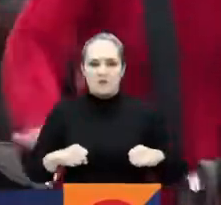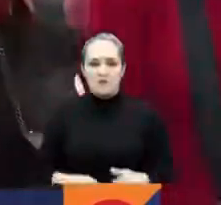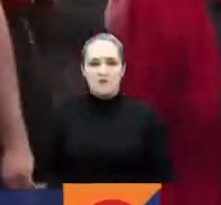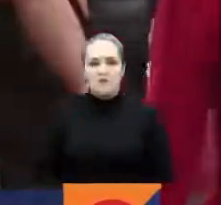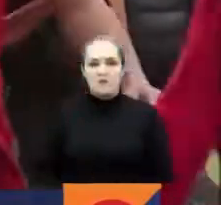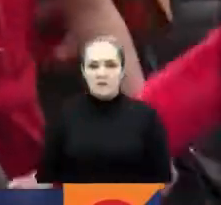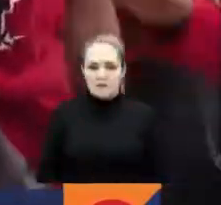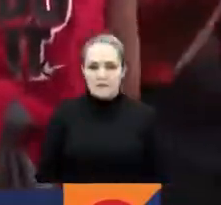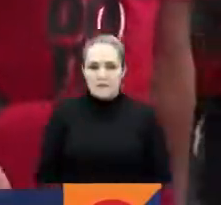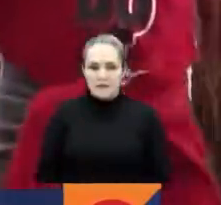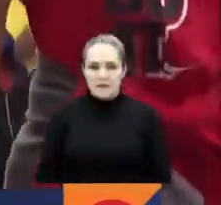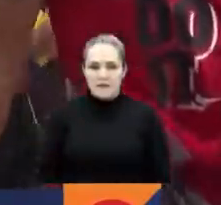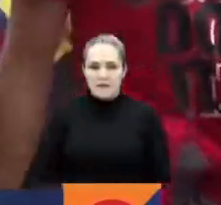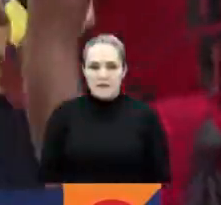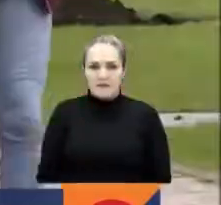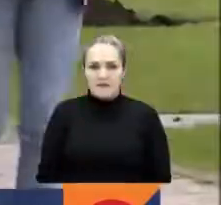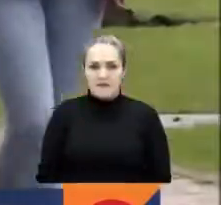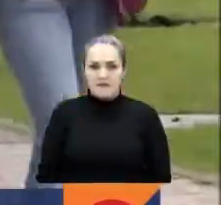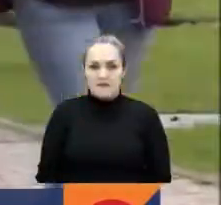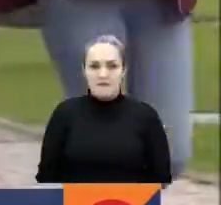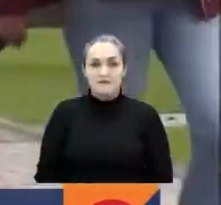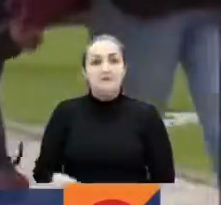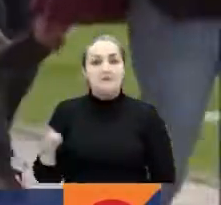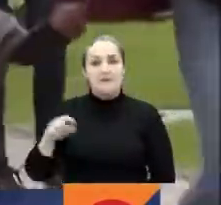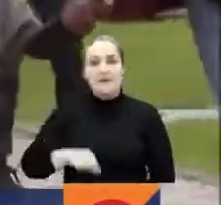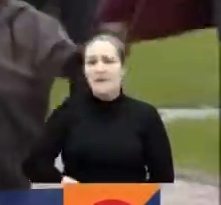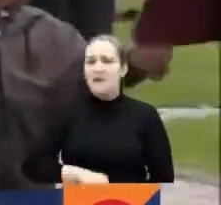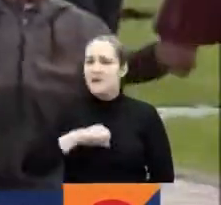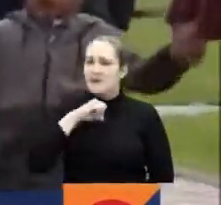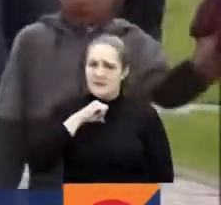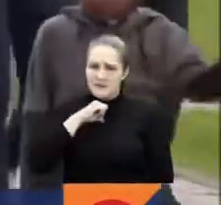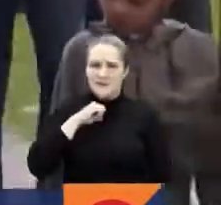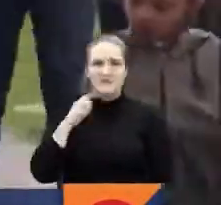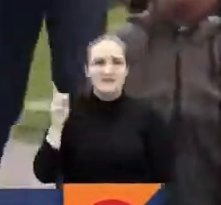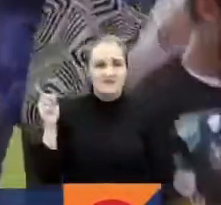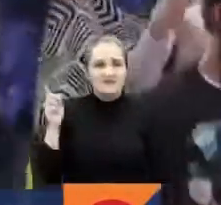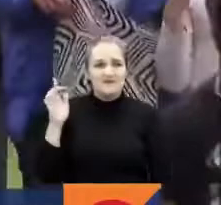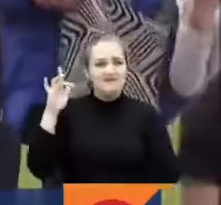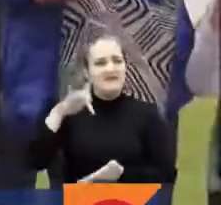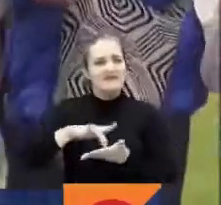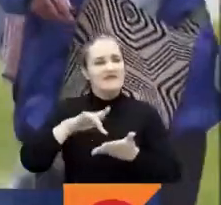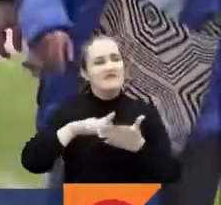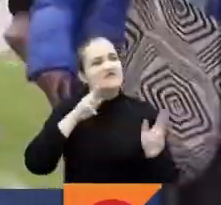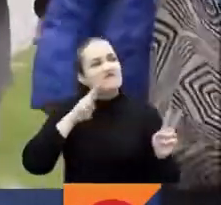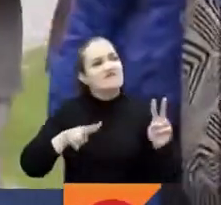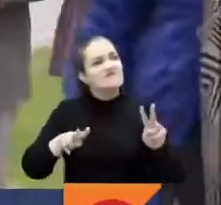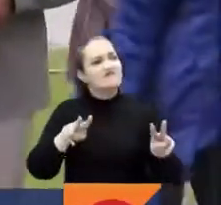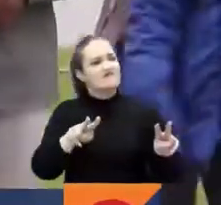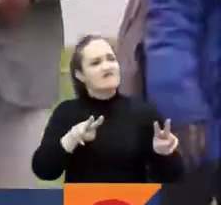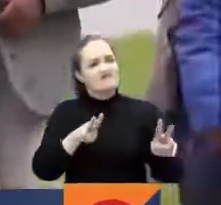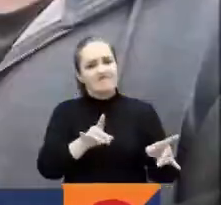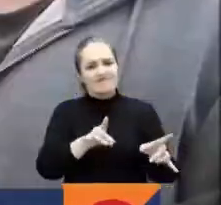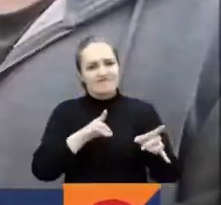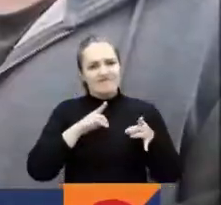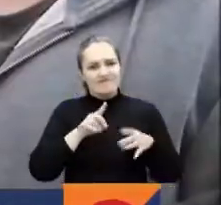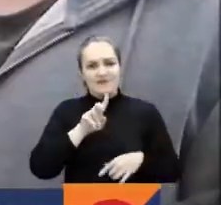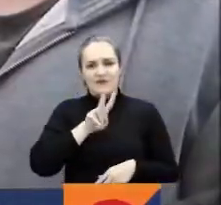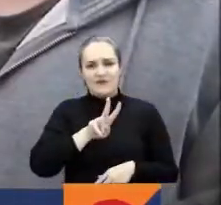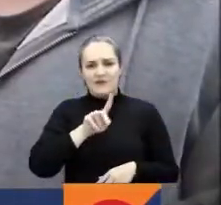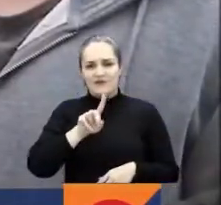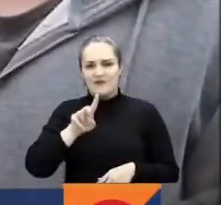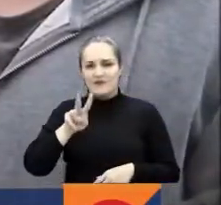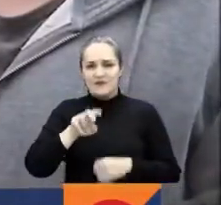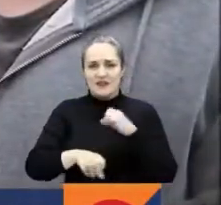Con orgullo, familias enteras asisten al desfile militar para celebrar los 212 años de independencia de Colombia. Pues se hace